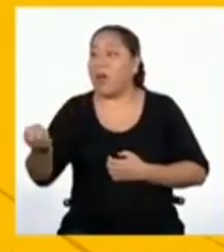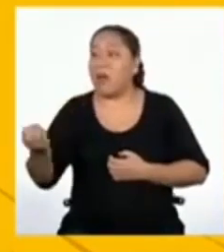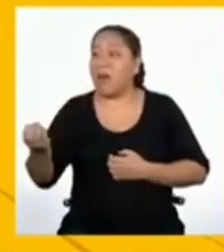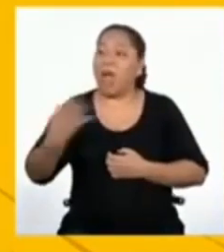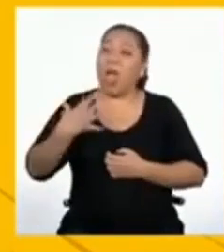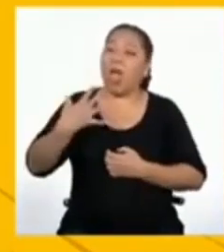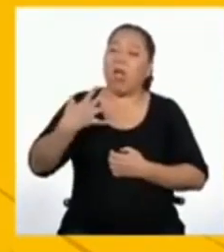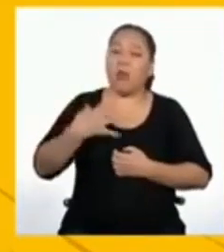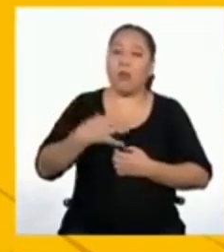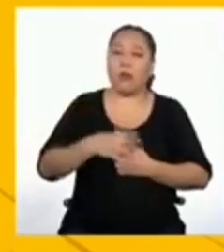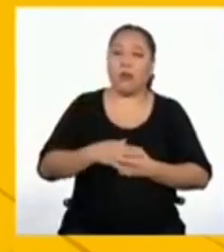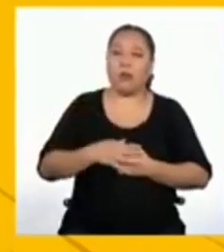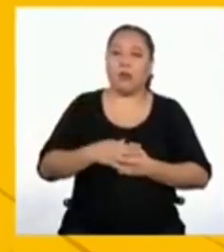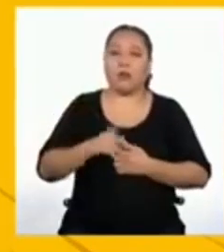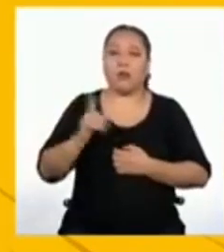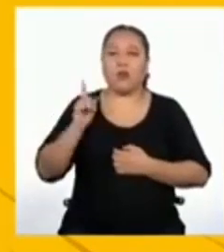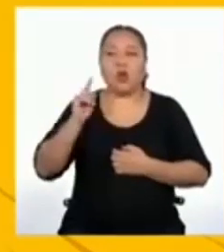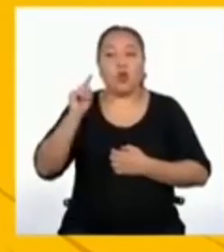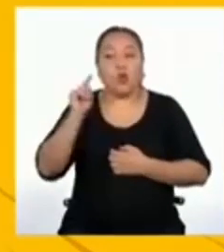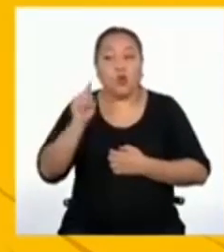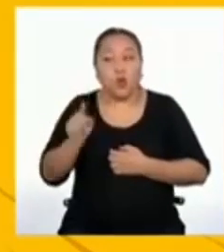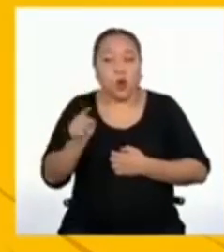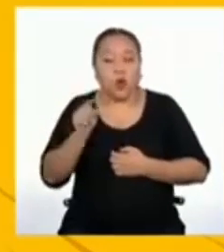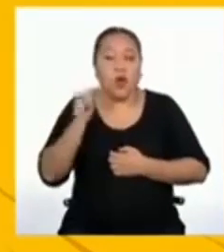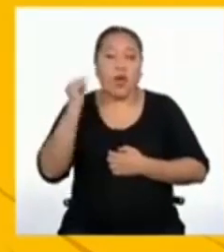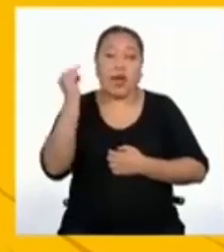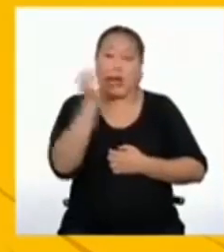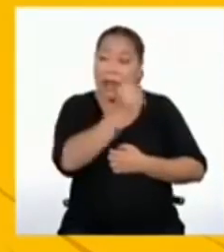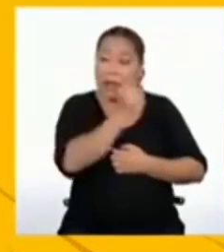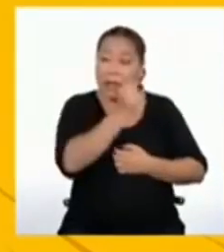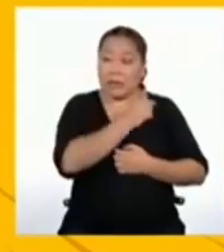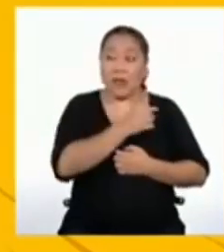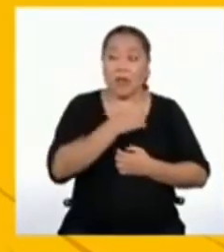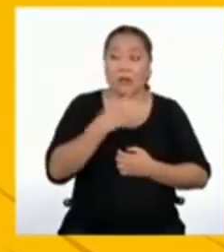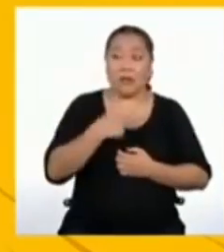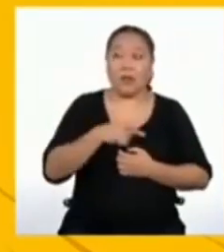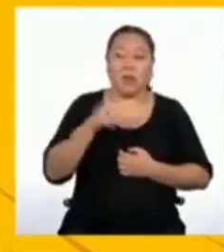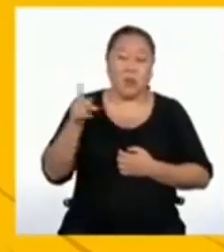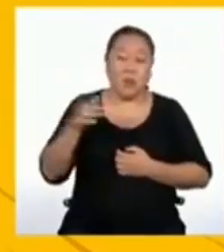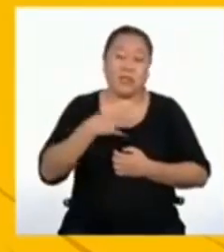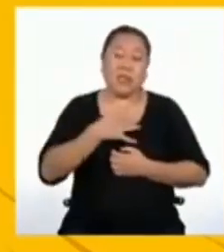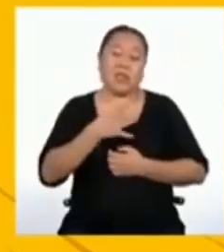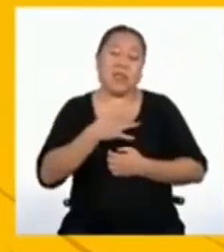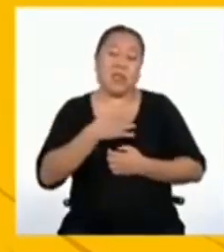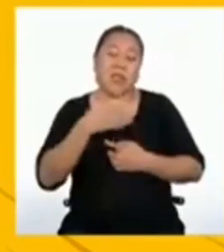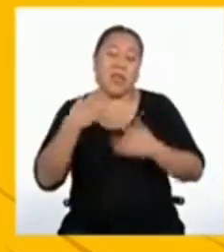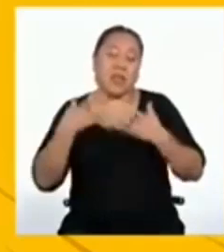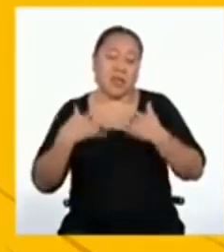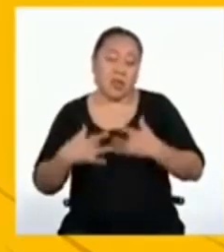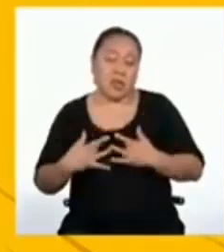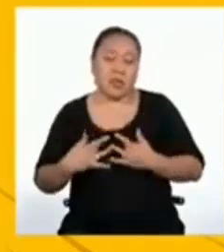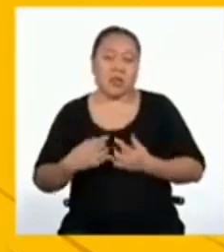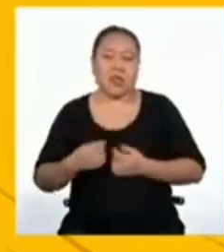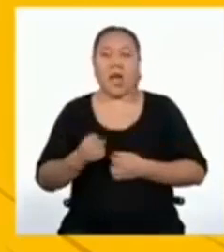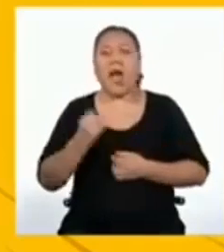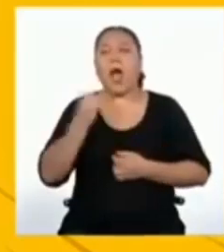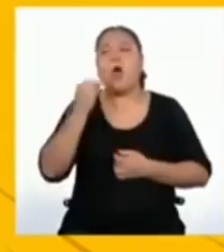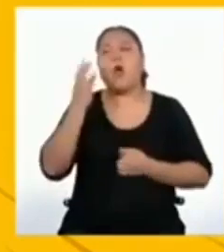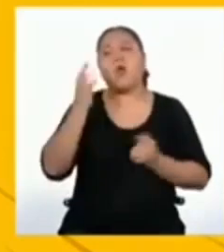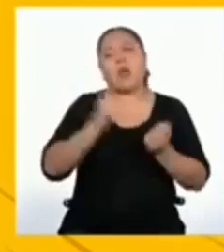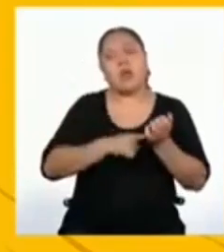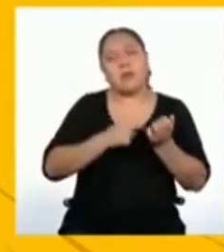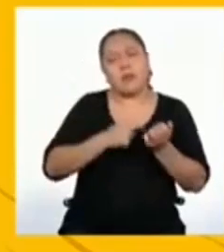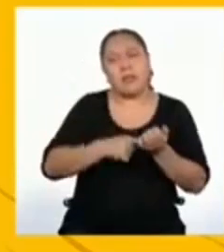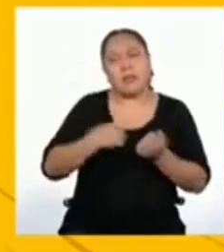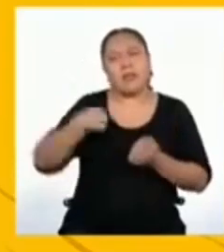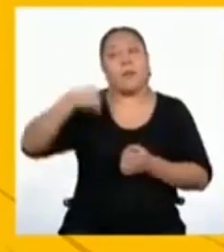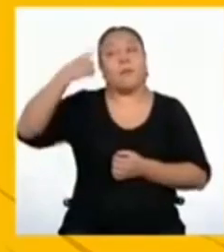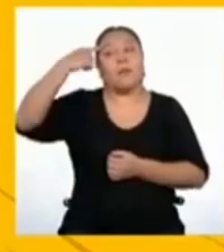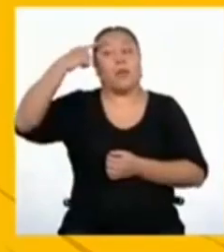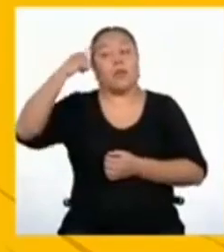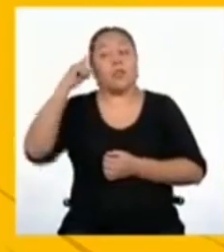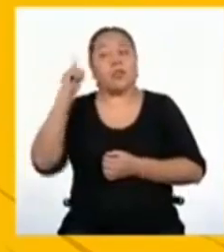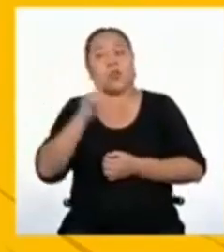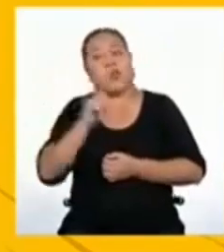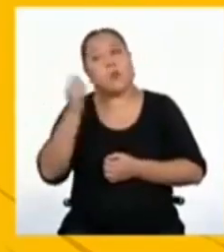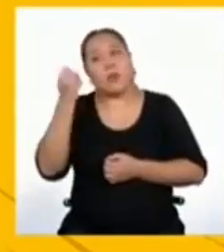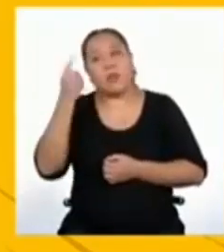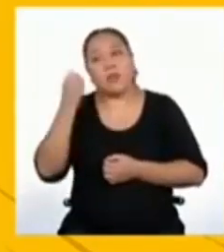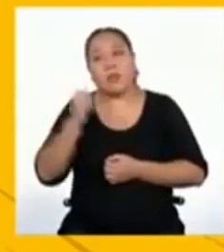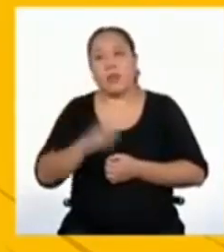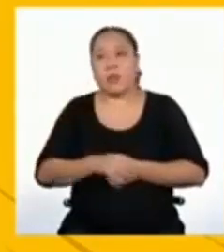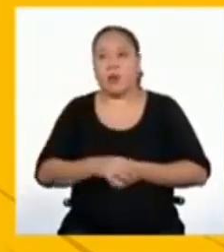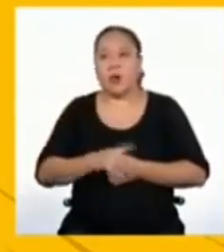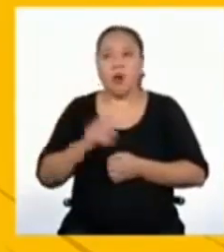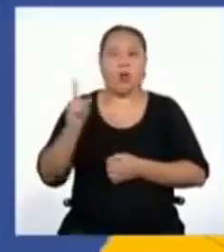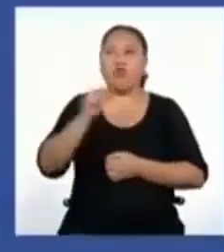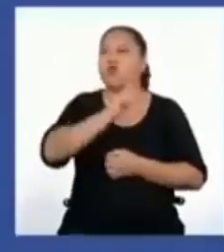explicar, tú ese día específico me hiciste sentir triste. O, a veces creo que no me entiendes en lugar de